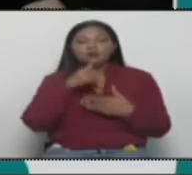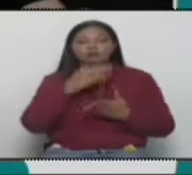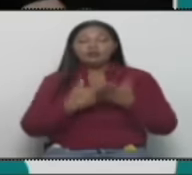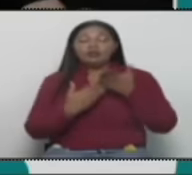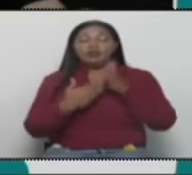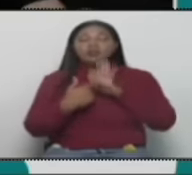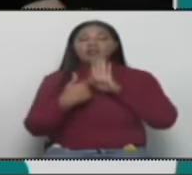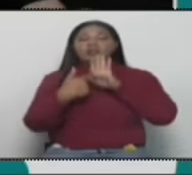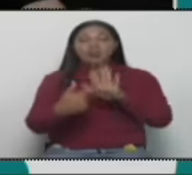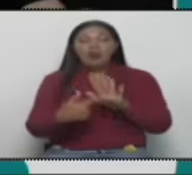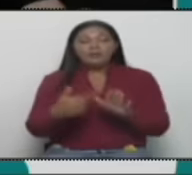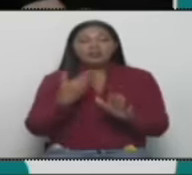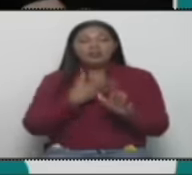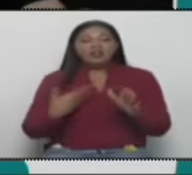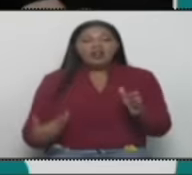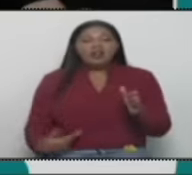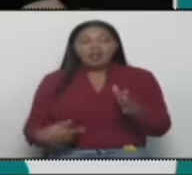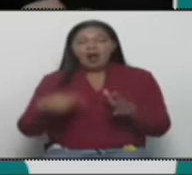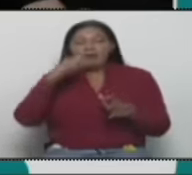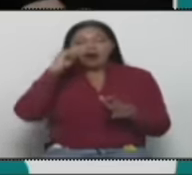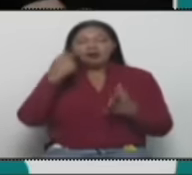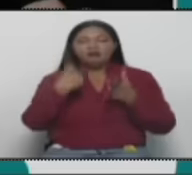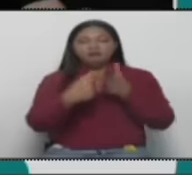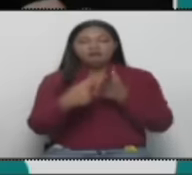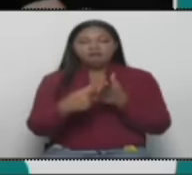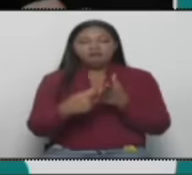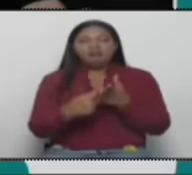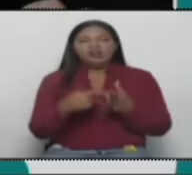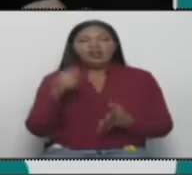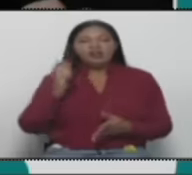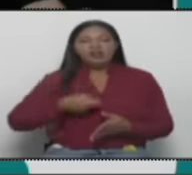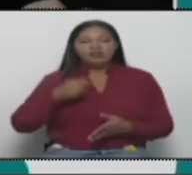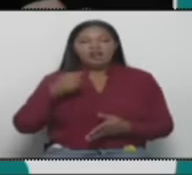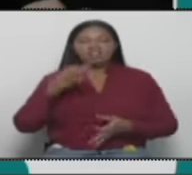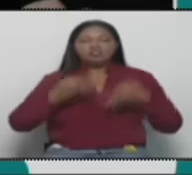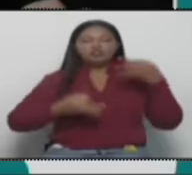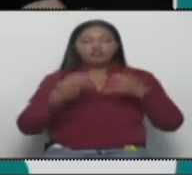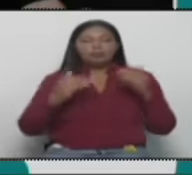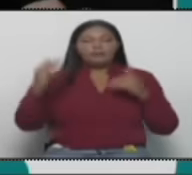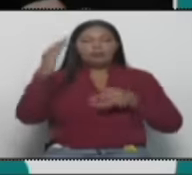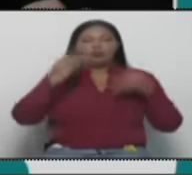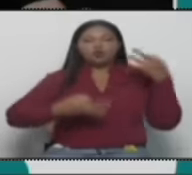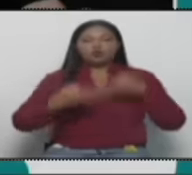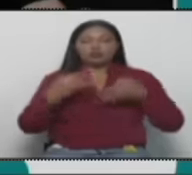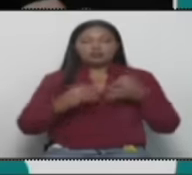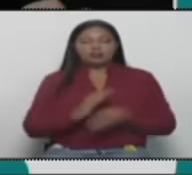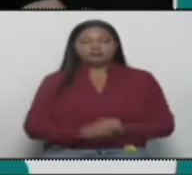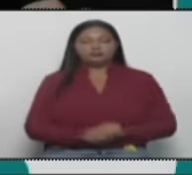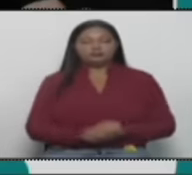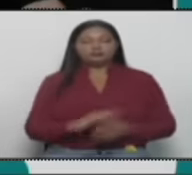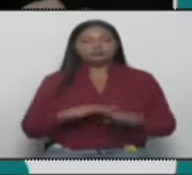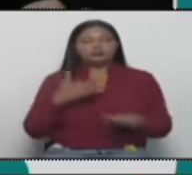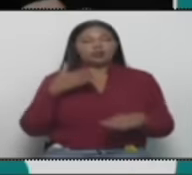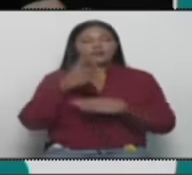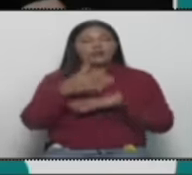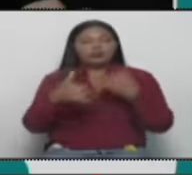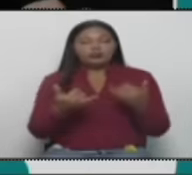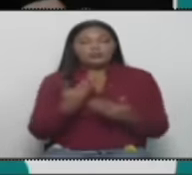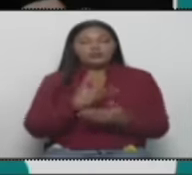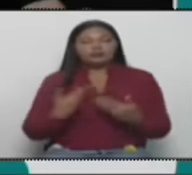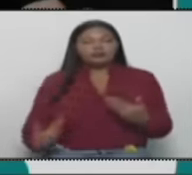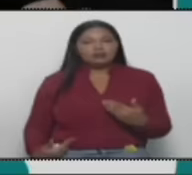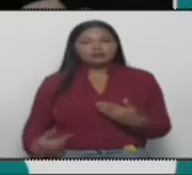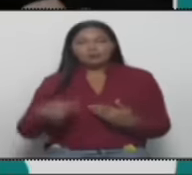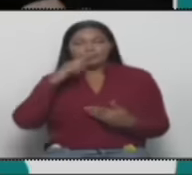el primer mandatario nacional ante el Tribunal Supremo de Justicia. El alcance que tiene esta medida y por qué acude el primer mandatario nacional